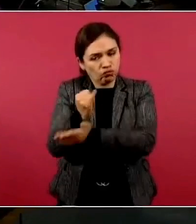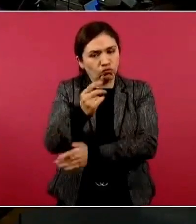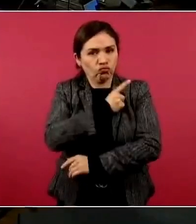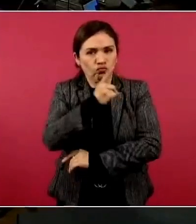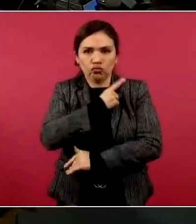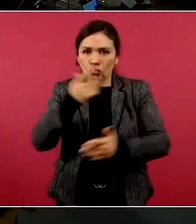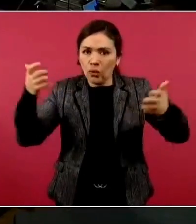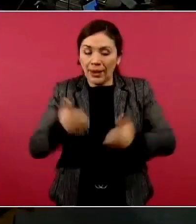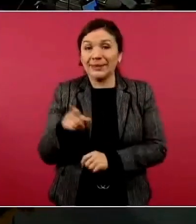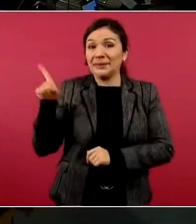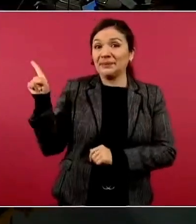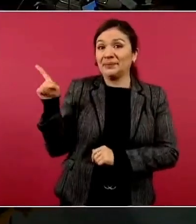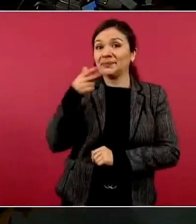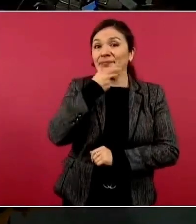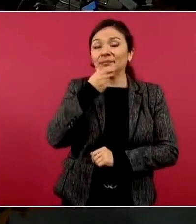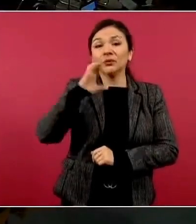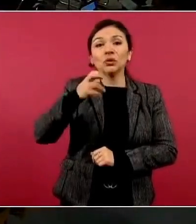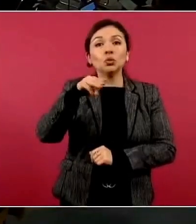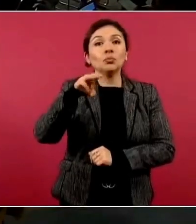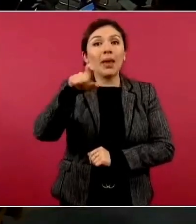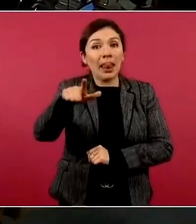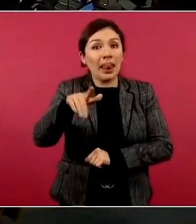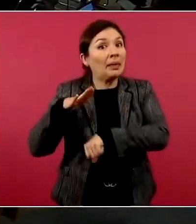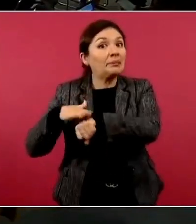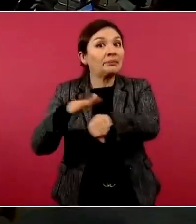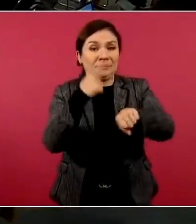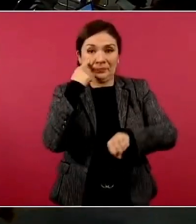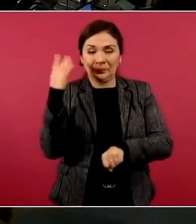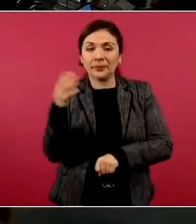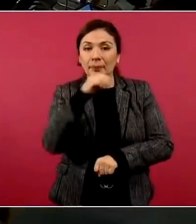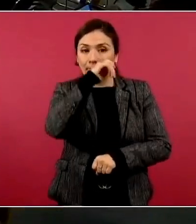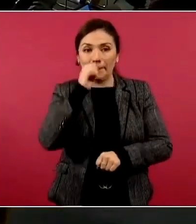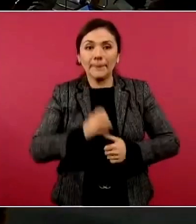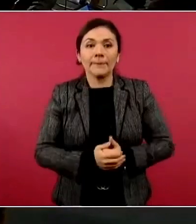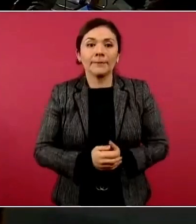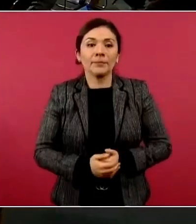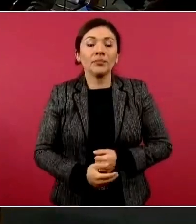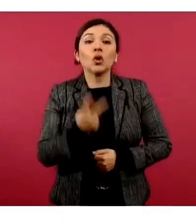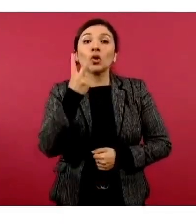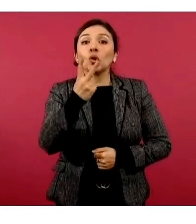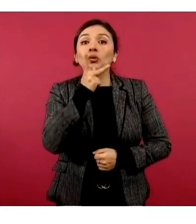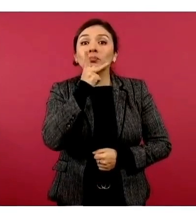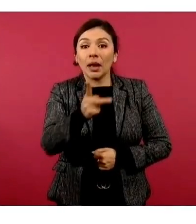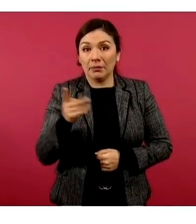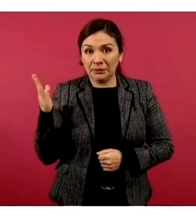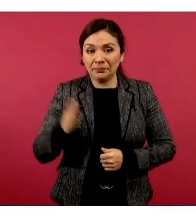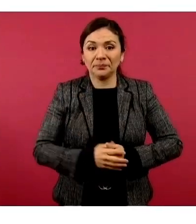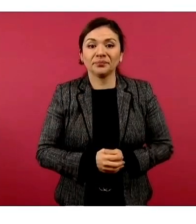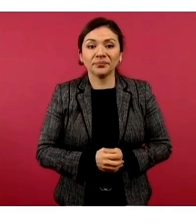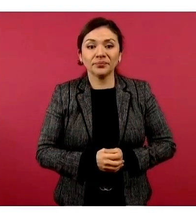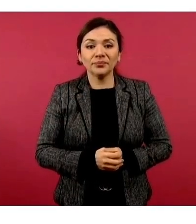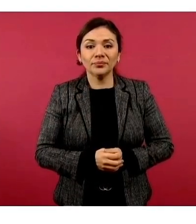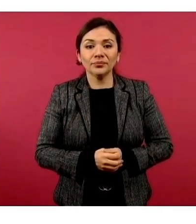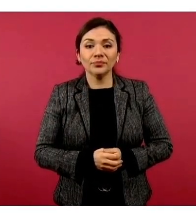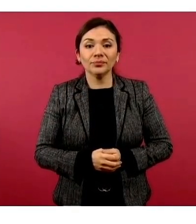Este es Chumel, dos palabras, compren dólares.